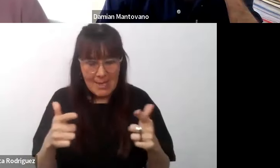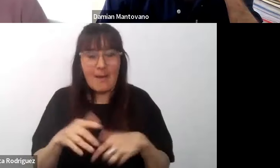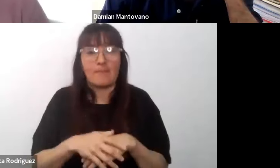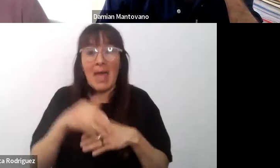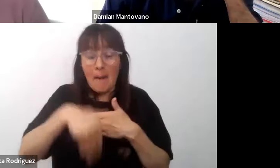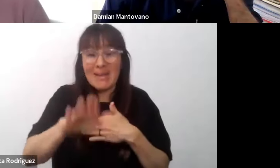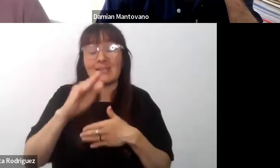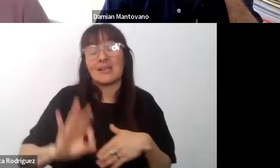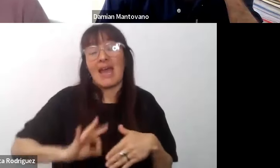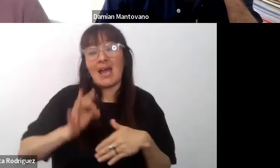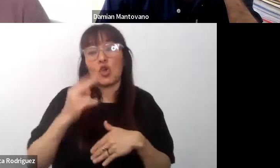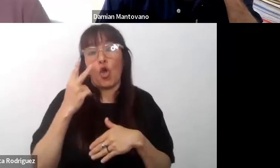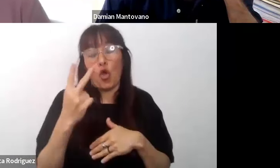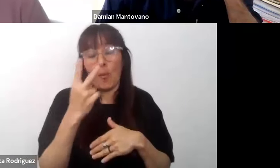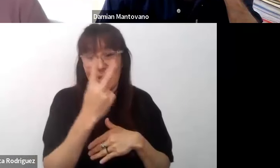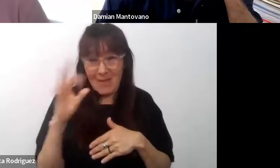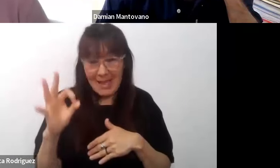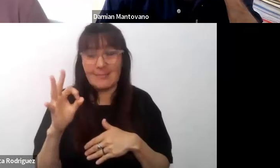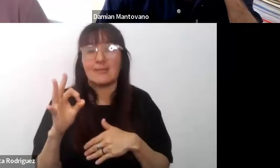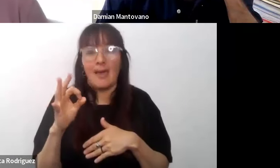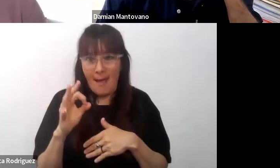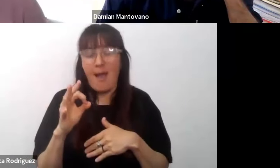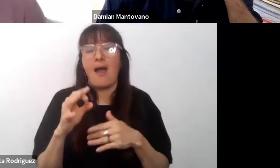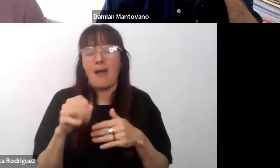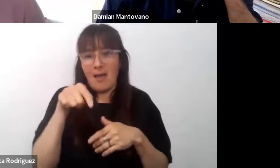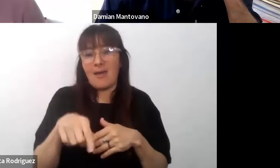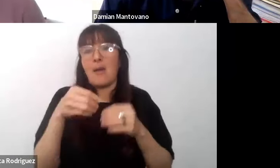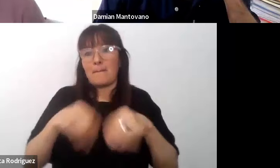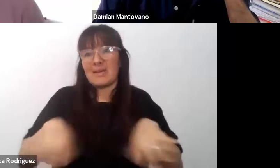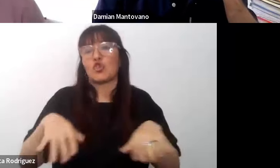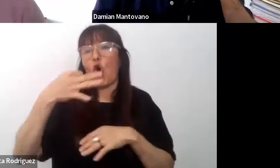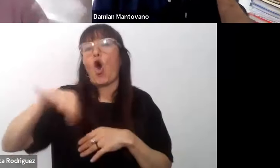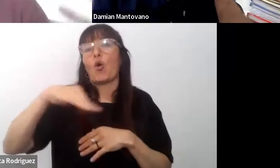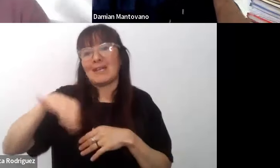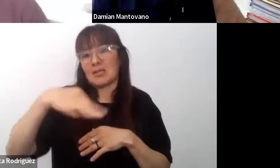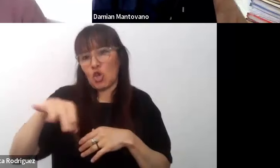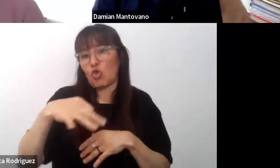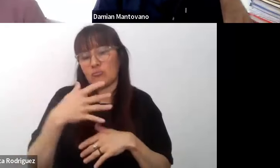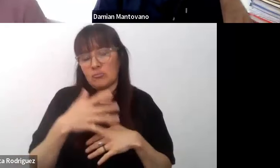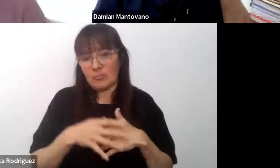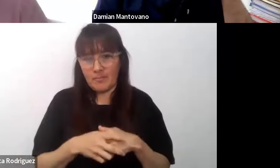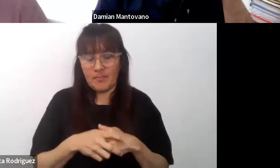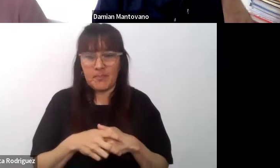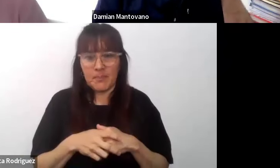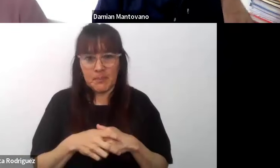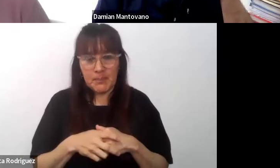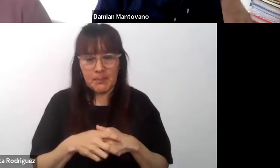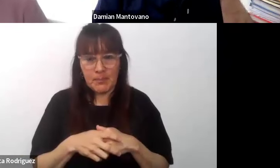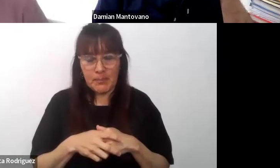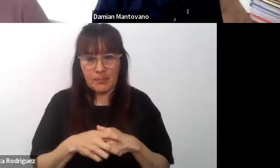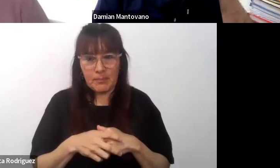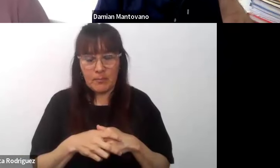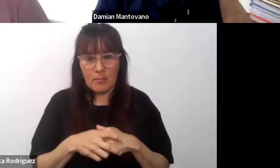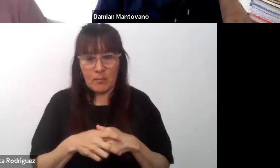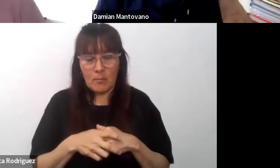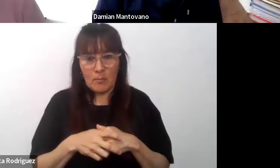han incorporado estas horas obligatorias ¿qué es lo que ven ahí? bueno por supuesto